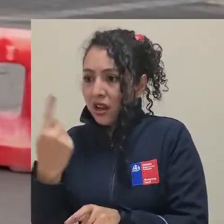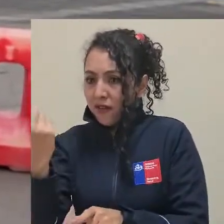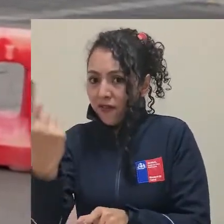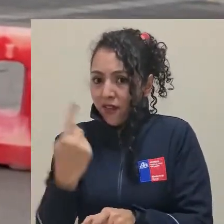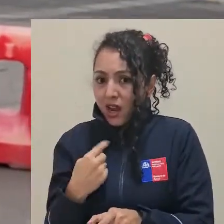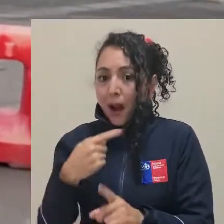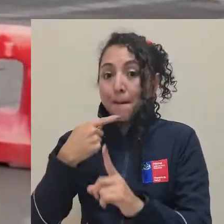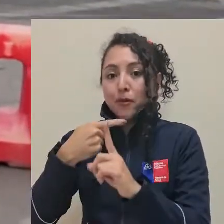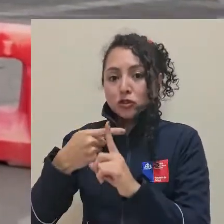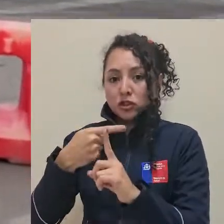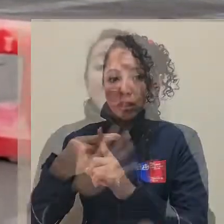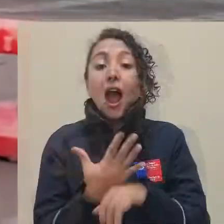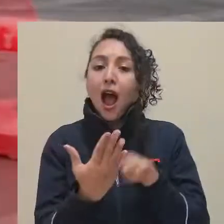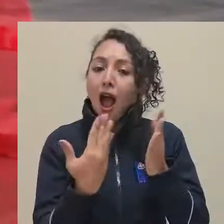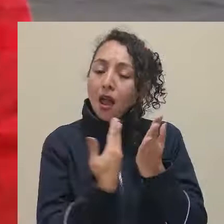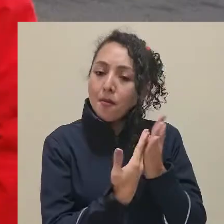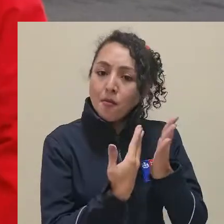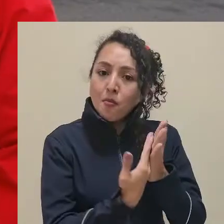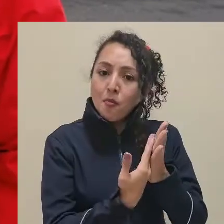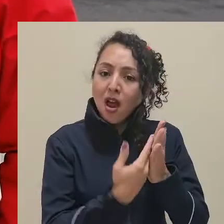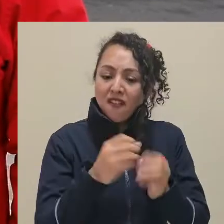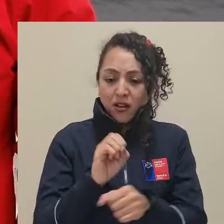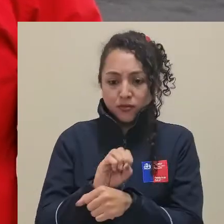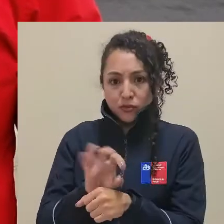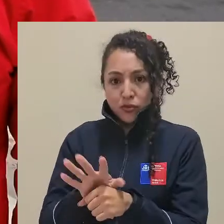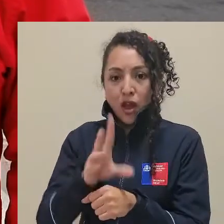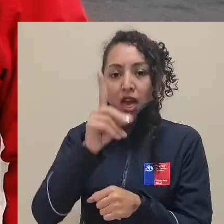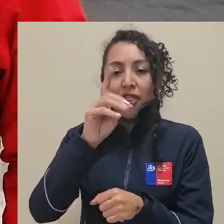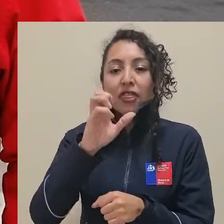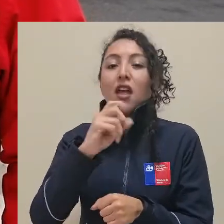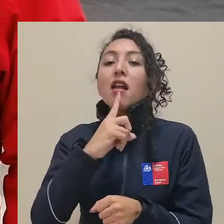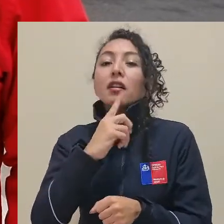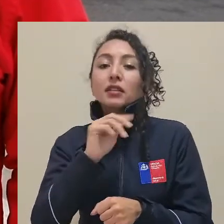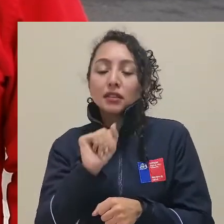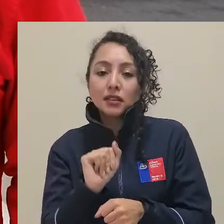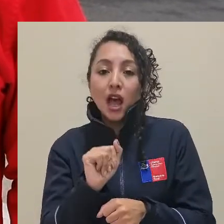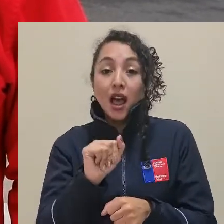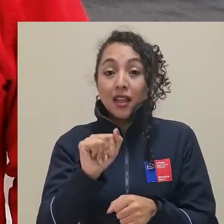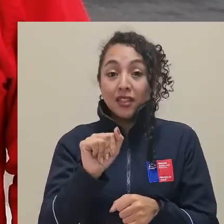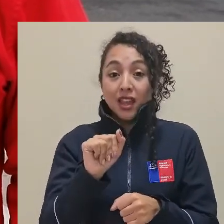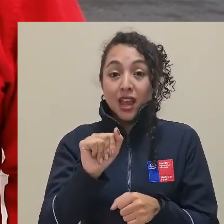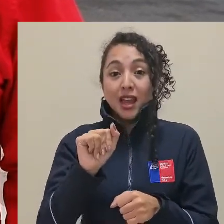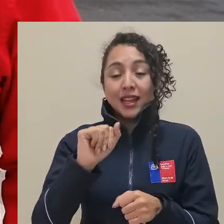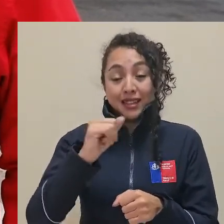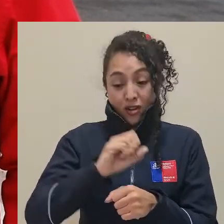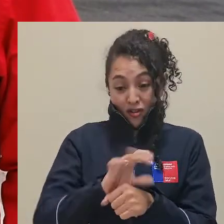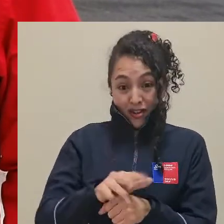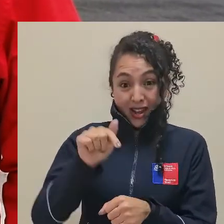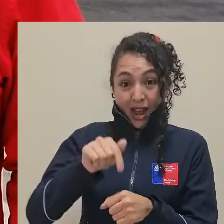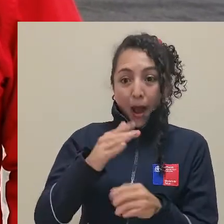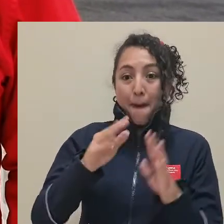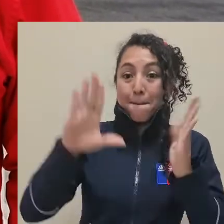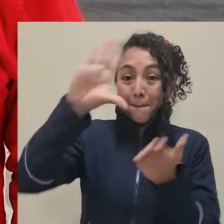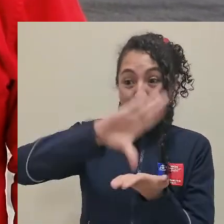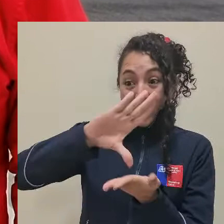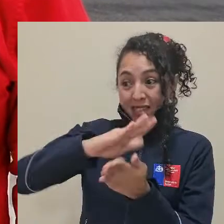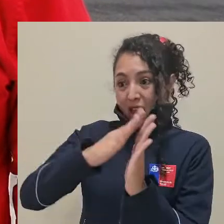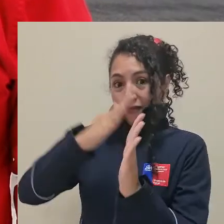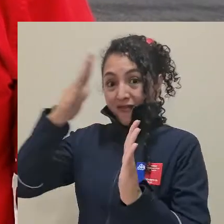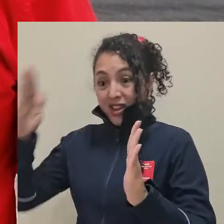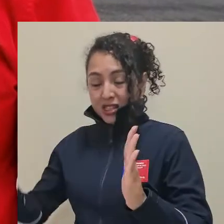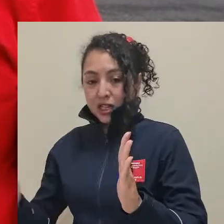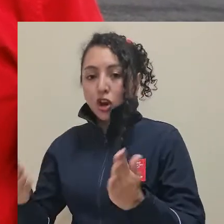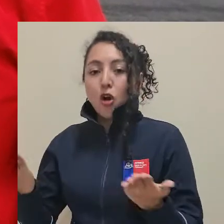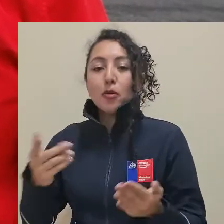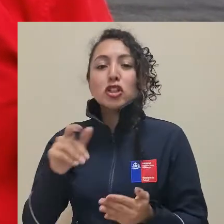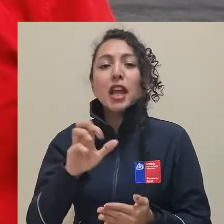que venga en carácter positivo. Ante la evidencia de la presencia de la variante Delta del SARS-CoV-2 en los países vecinos